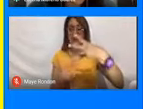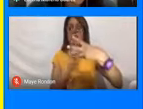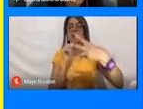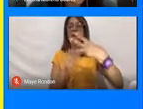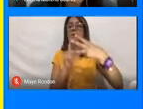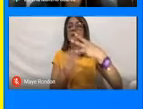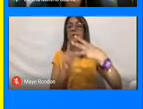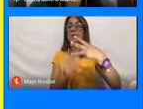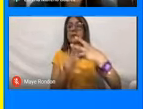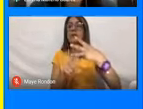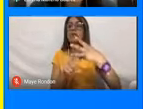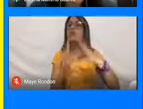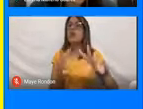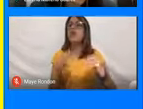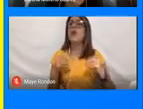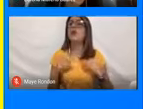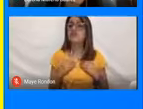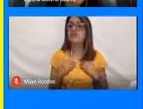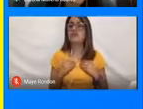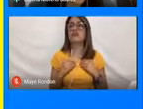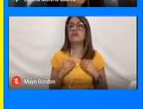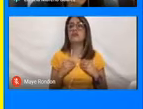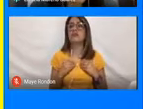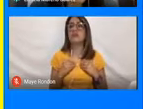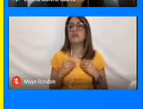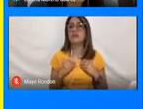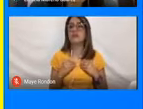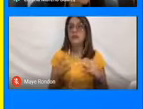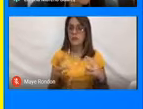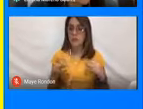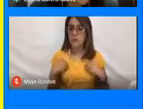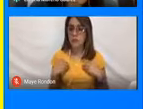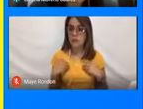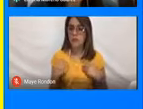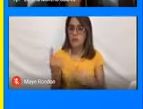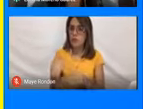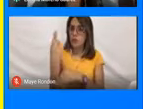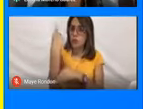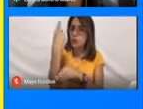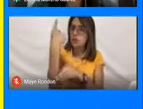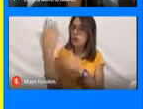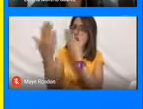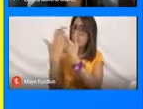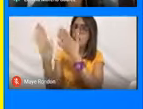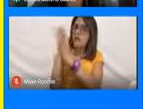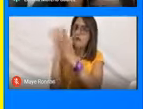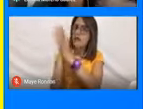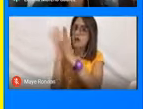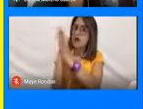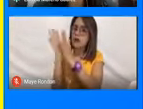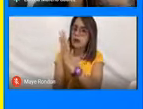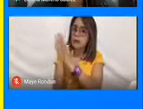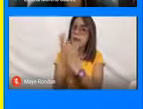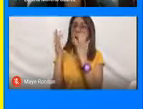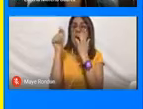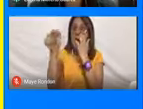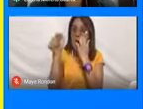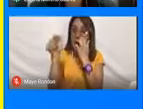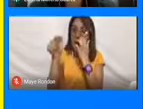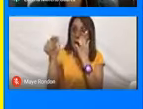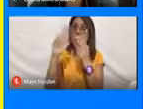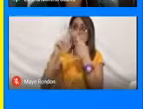una adopción de una política de información en cuanto a esas